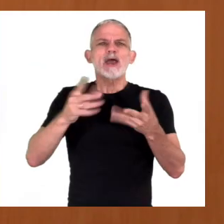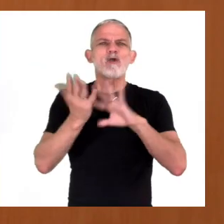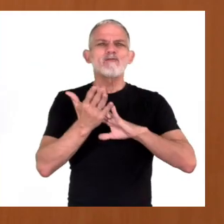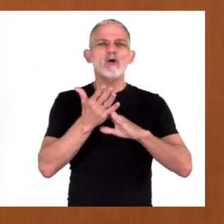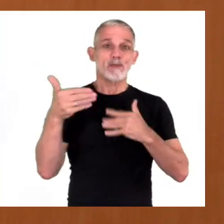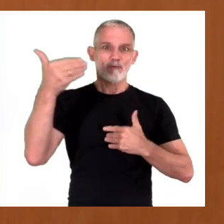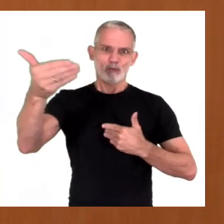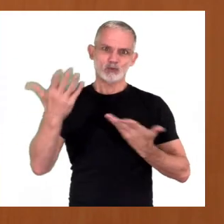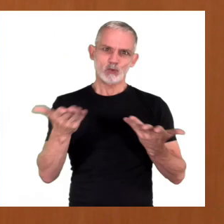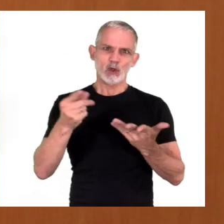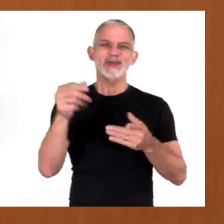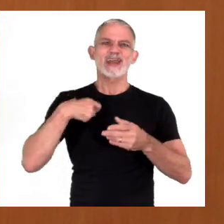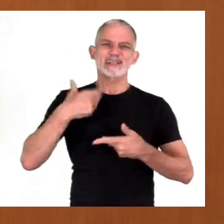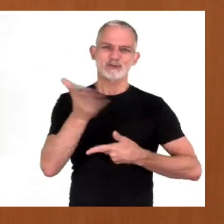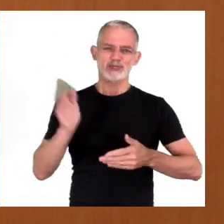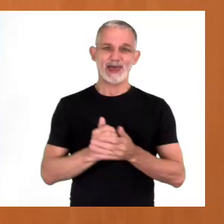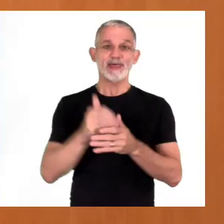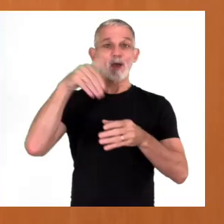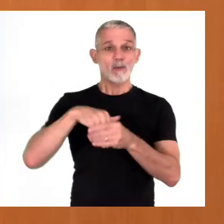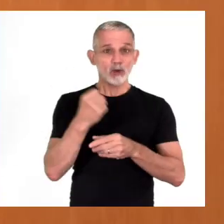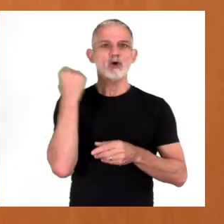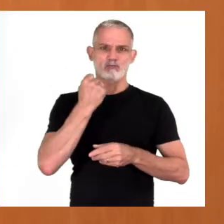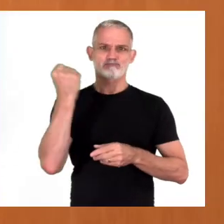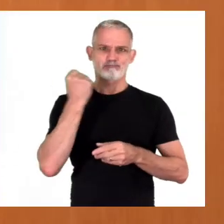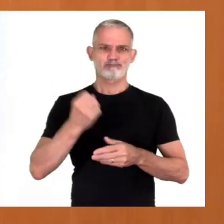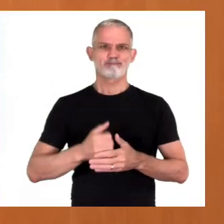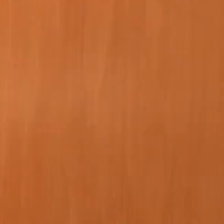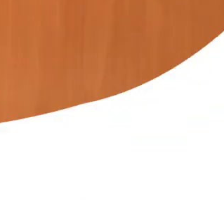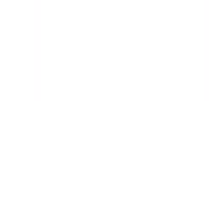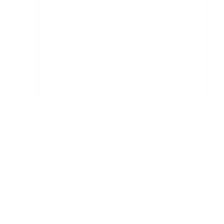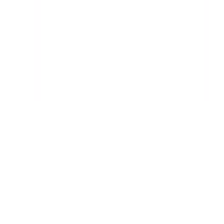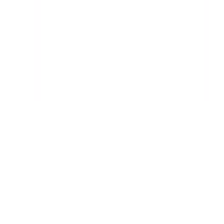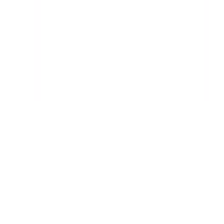que sería la mejor opción para nuestro futuro y el de la sociedad. Nuestro voto cuenta.